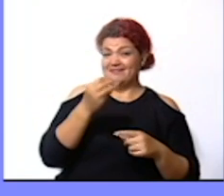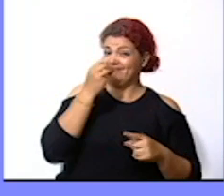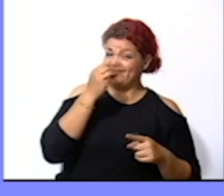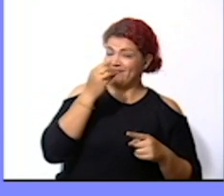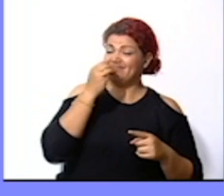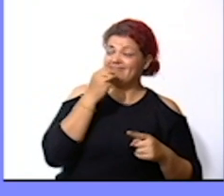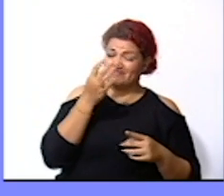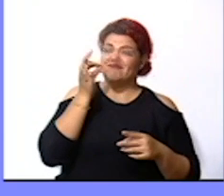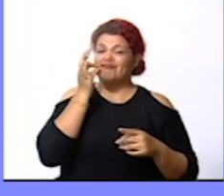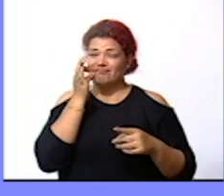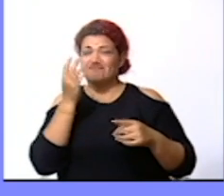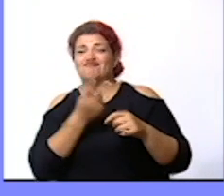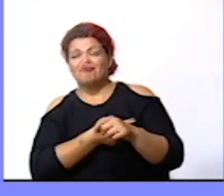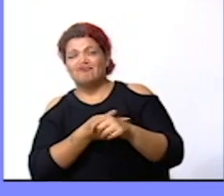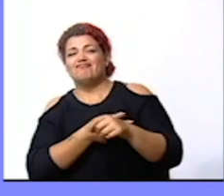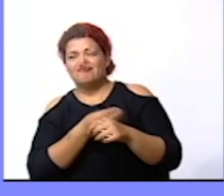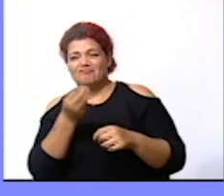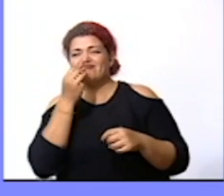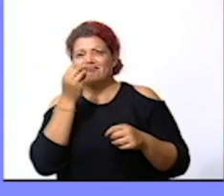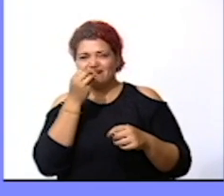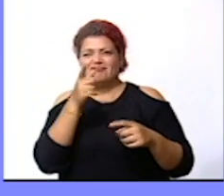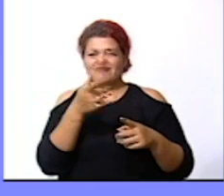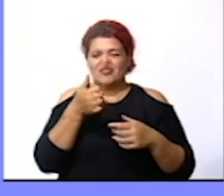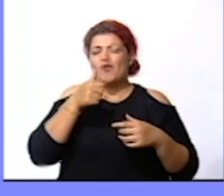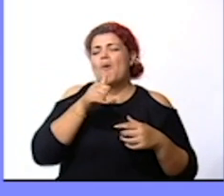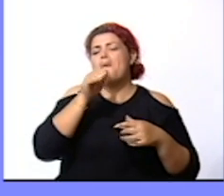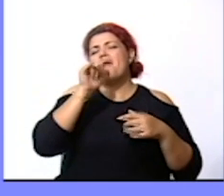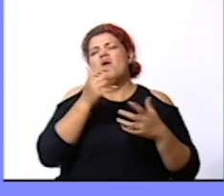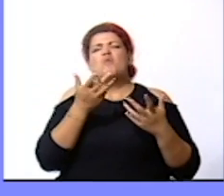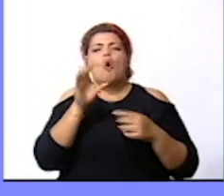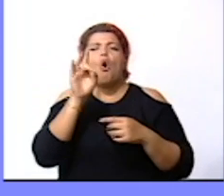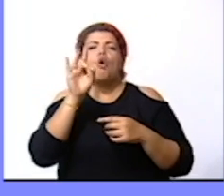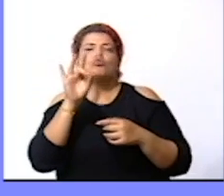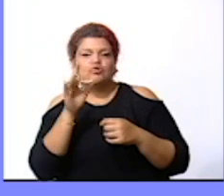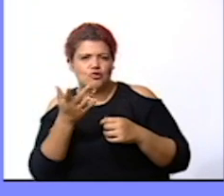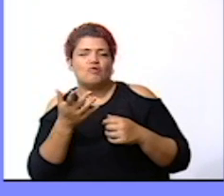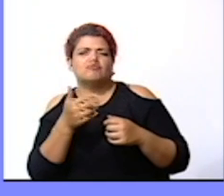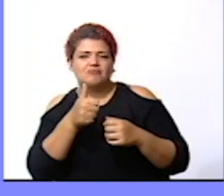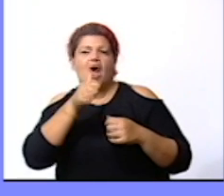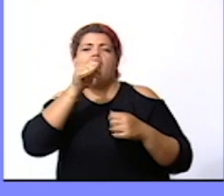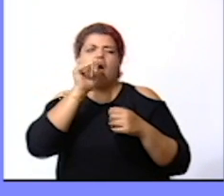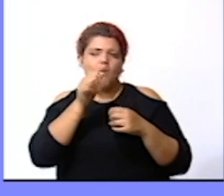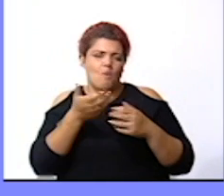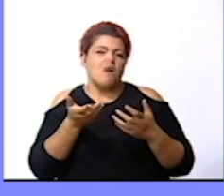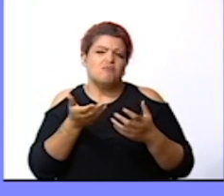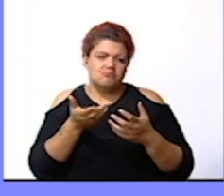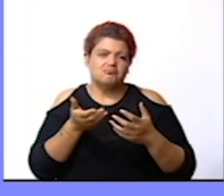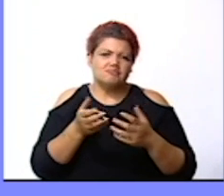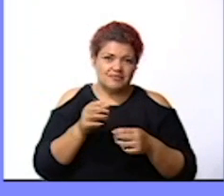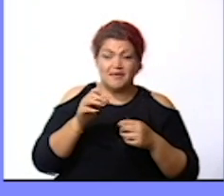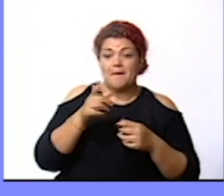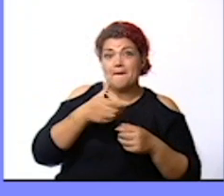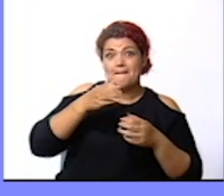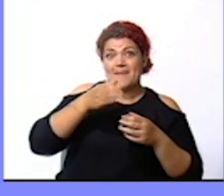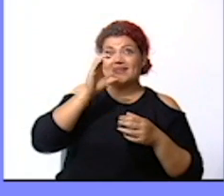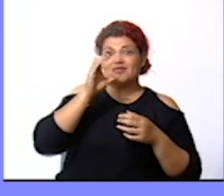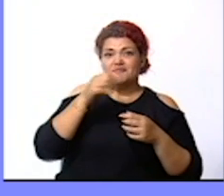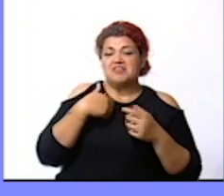comer frutas y verduras tomar ocho vasos de agua si el virus quieres